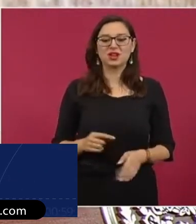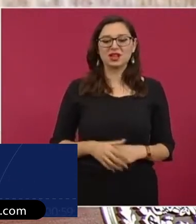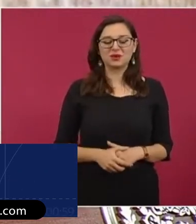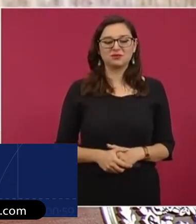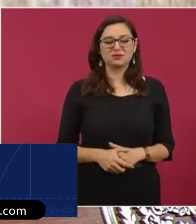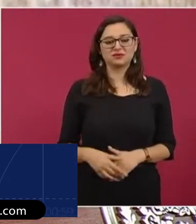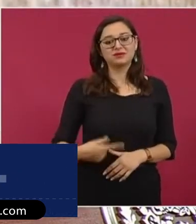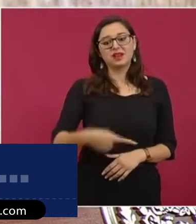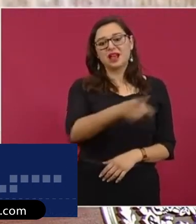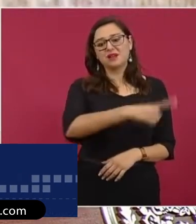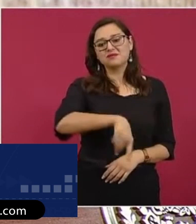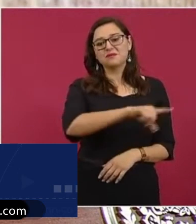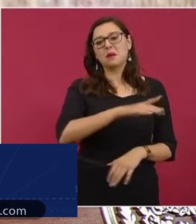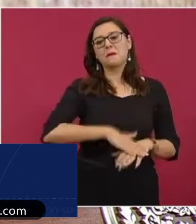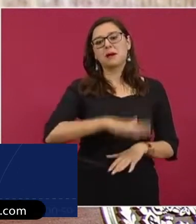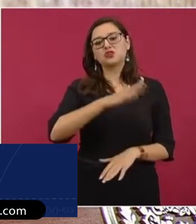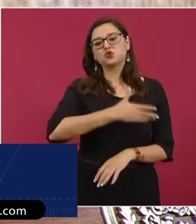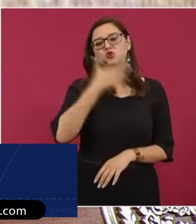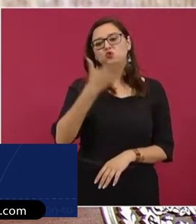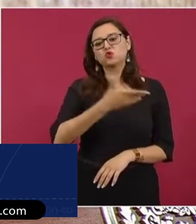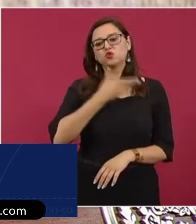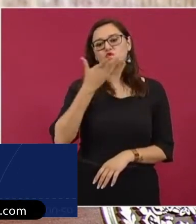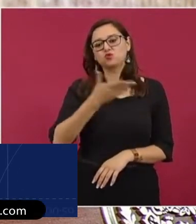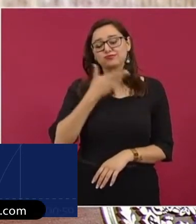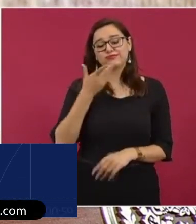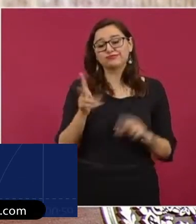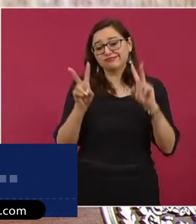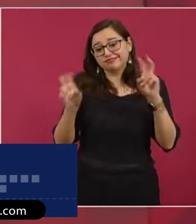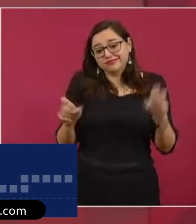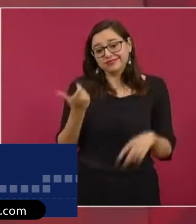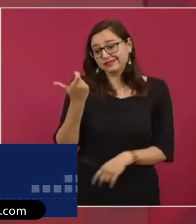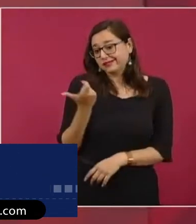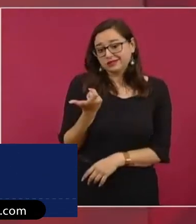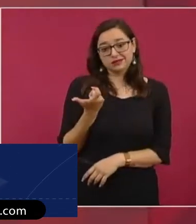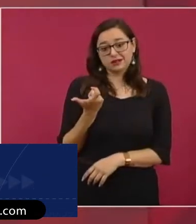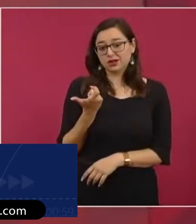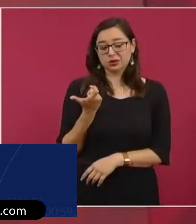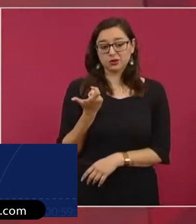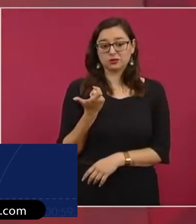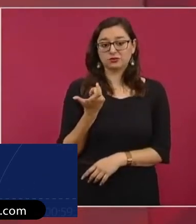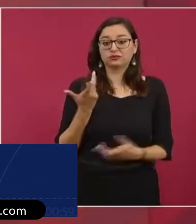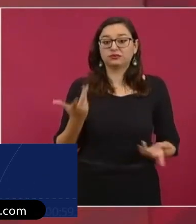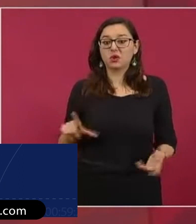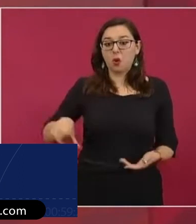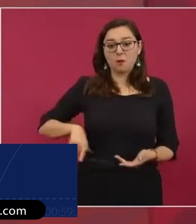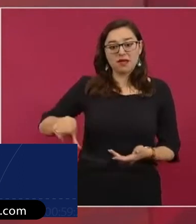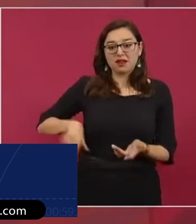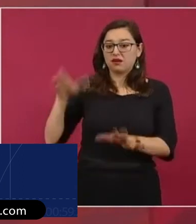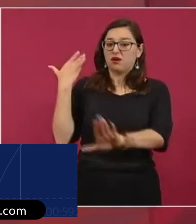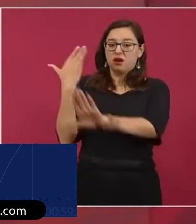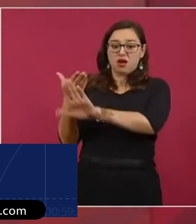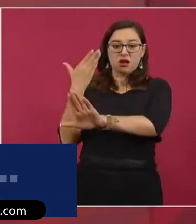por dinero, porque están en contra de nosotros